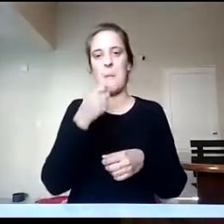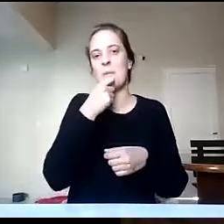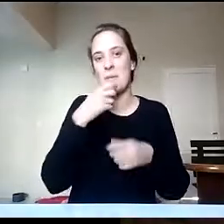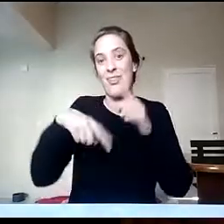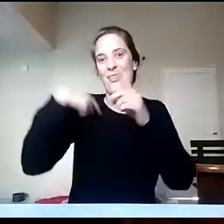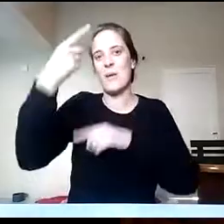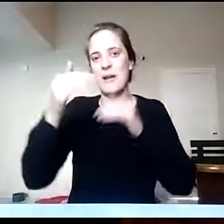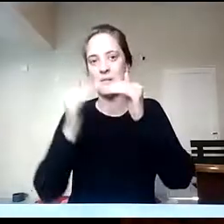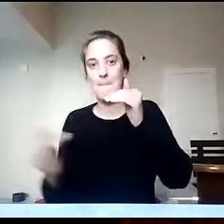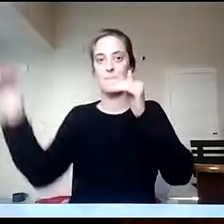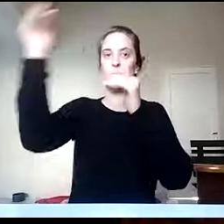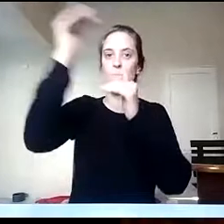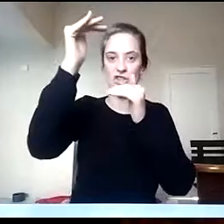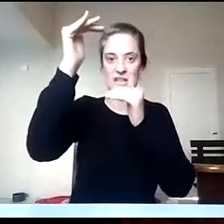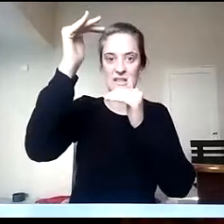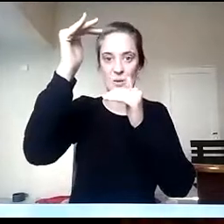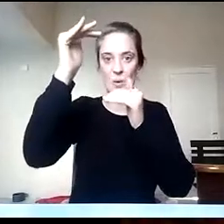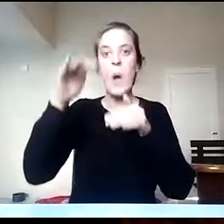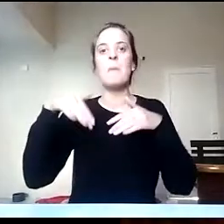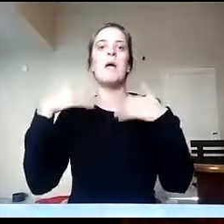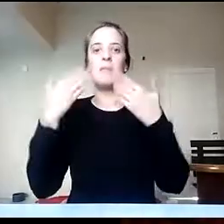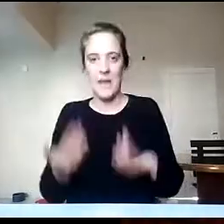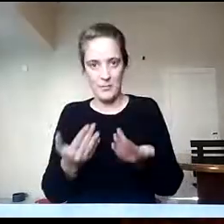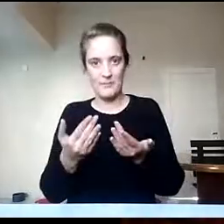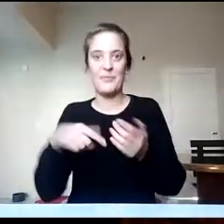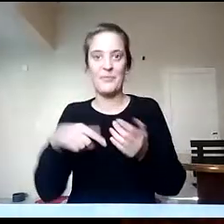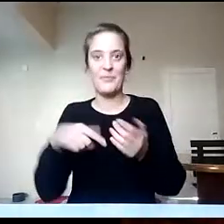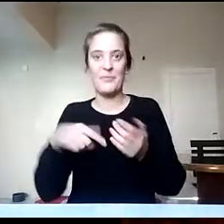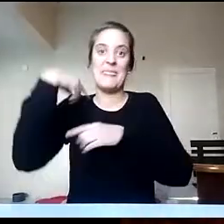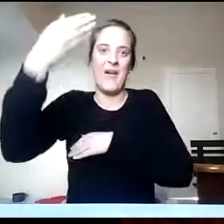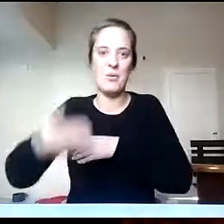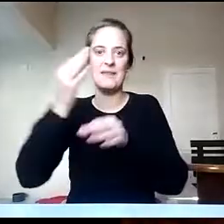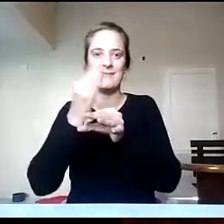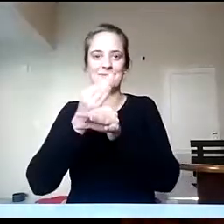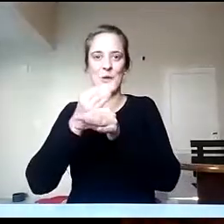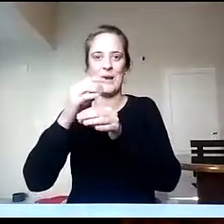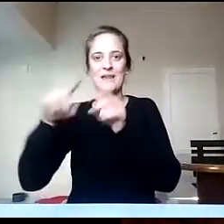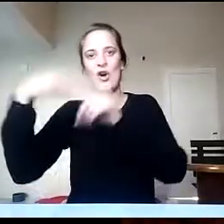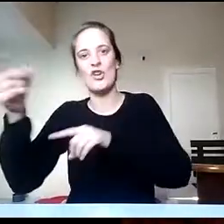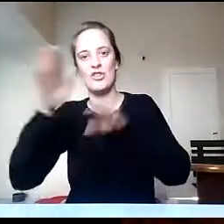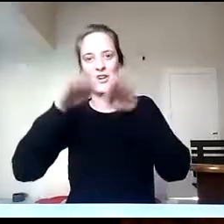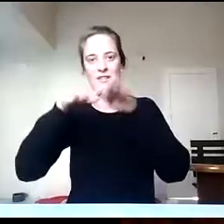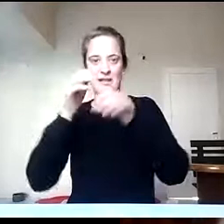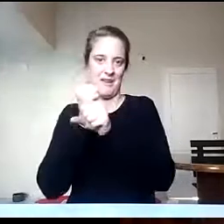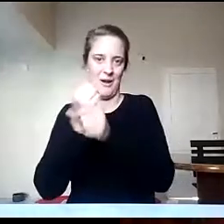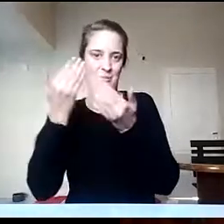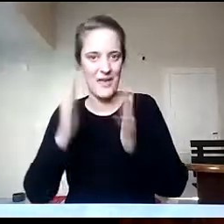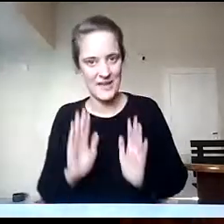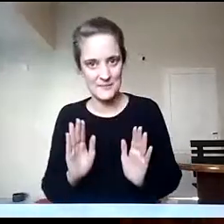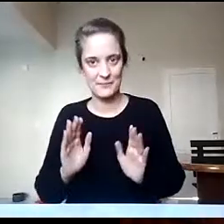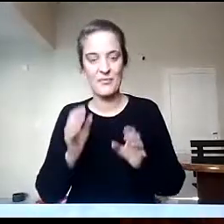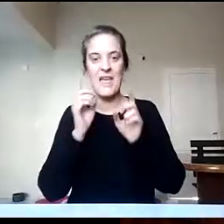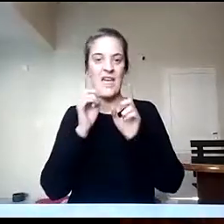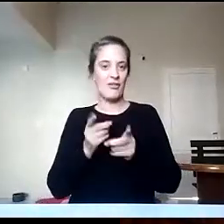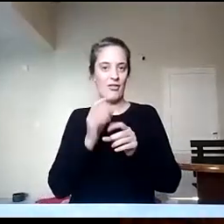institución, se abren otras posibilidades también de trabajo. También decirles esto, que la docencia siempre es un camino, como todas las carreras